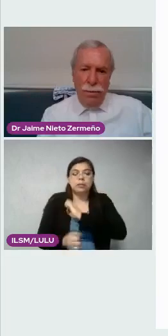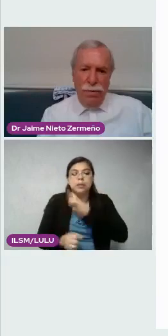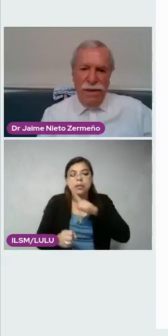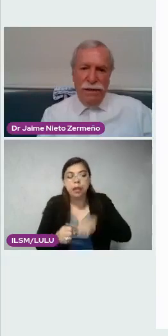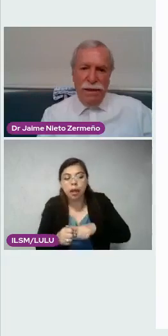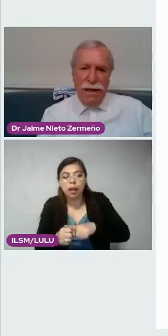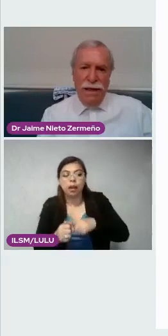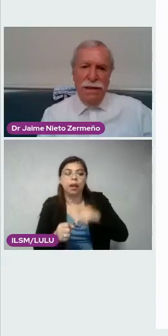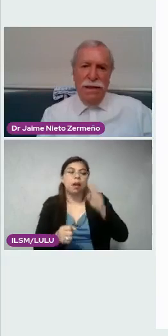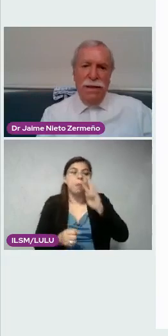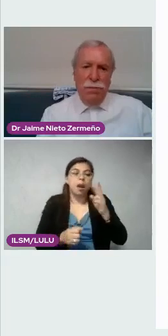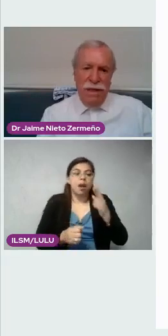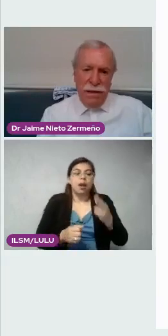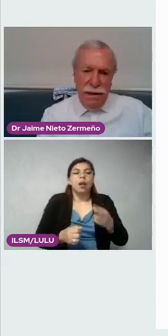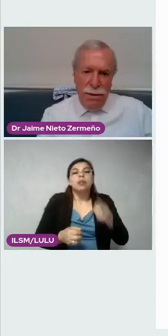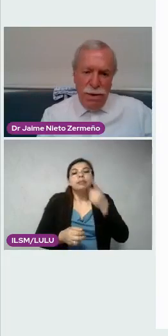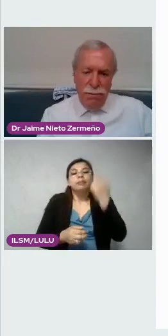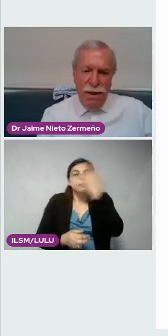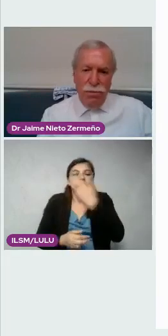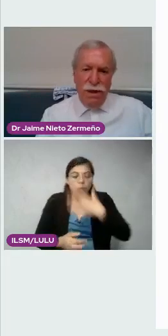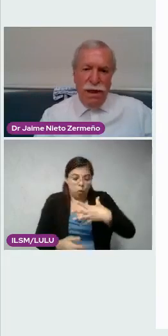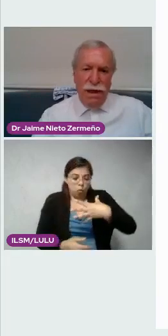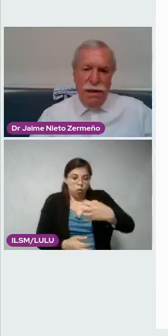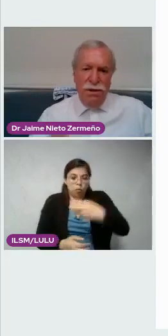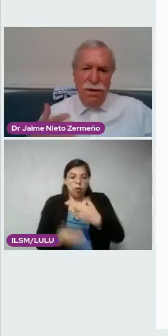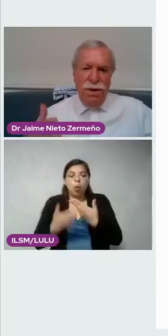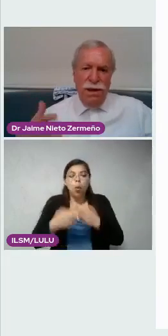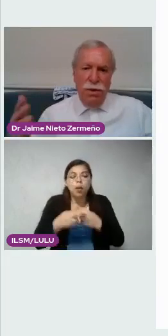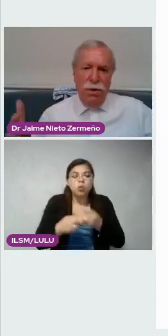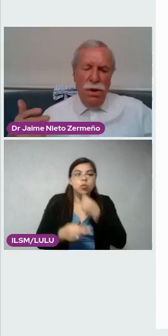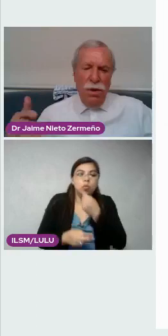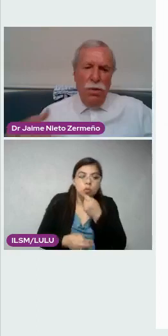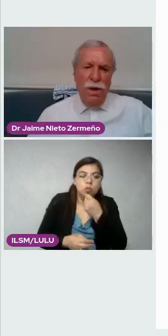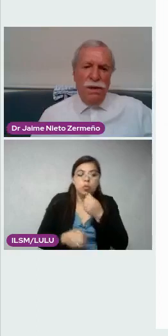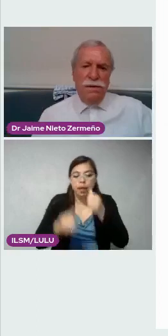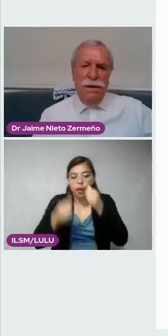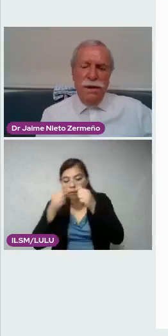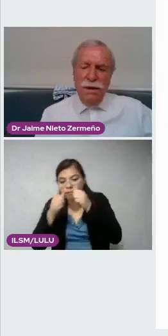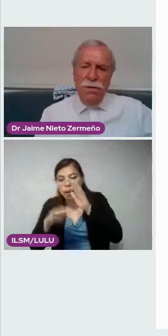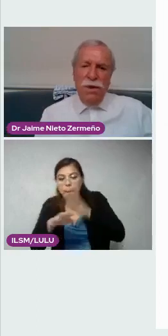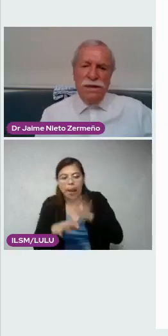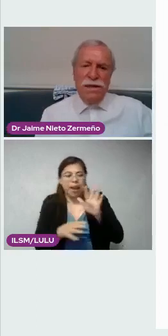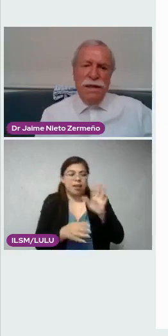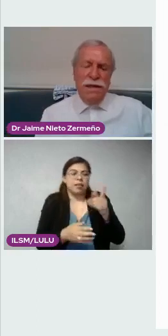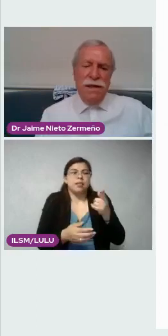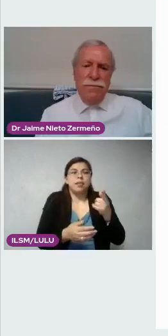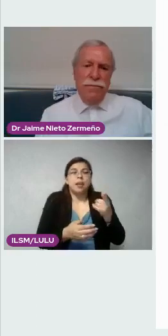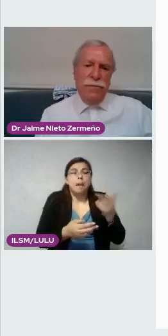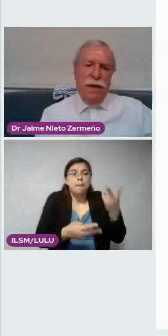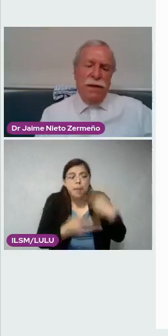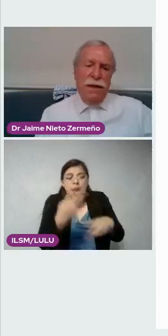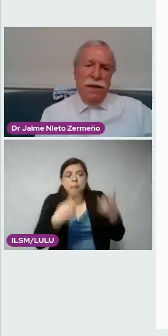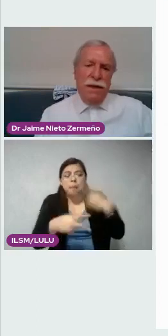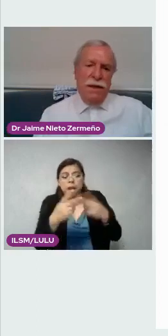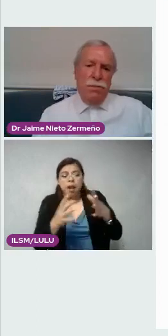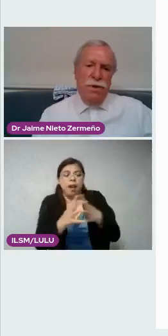radiología pediátrica, pediatría para el médico general, y se han venido una serie de